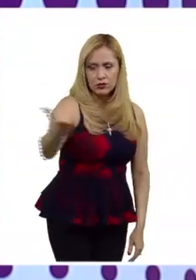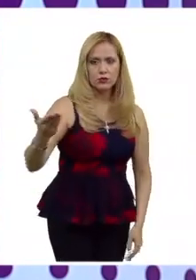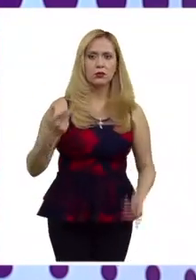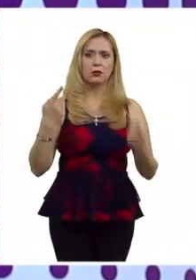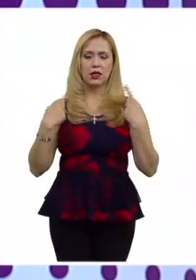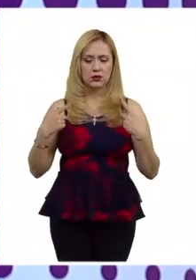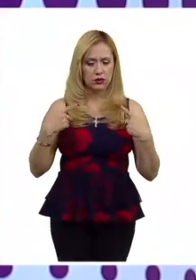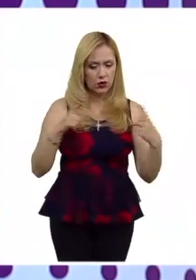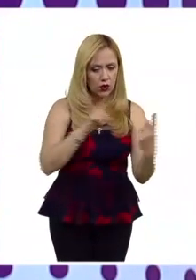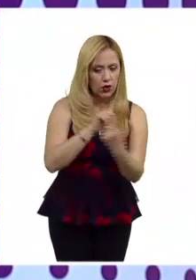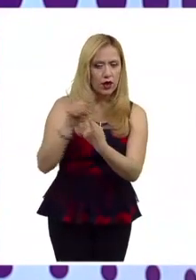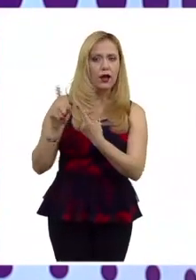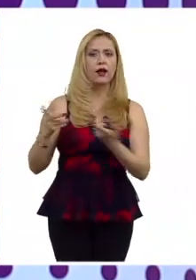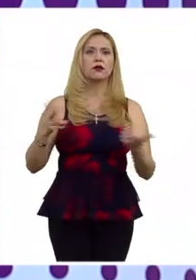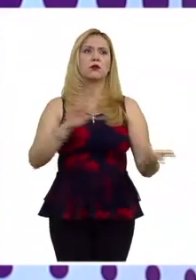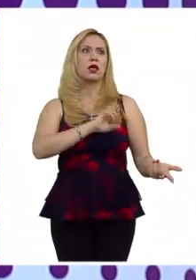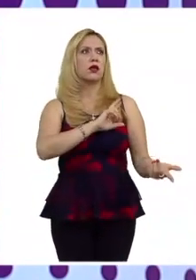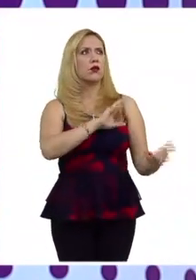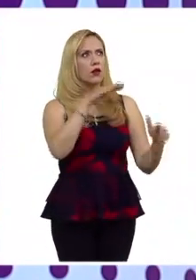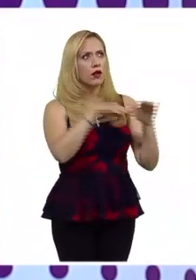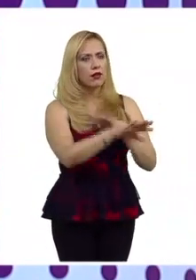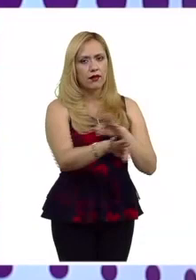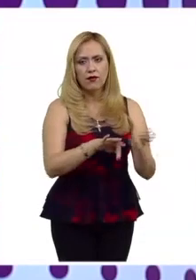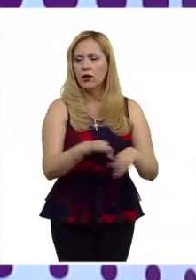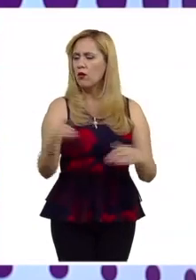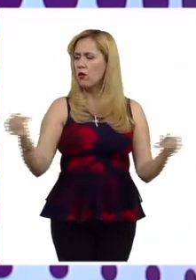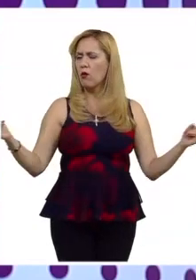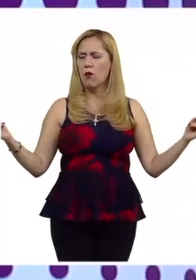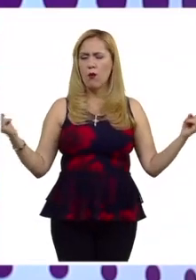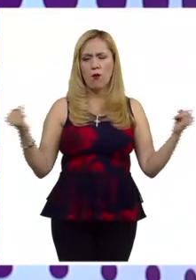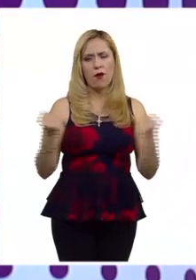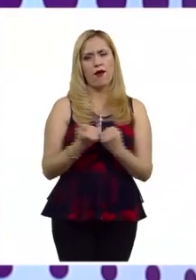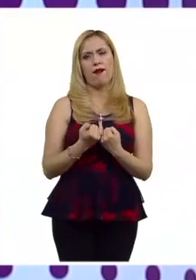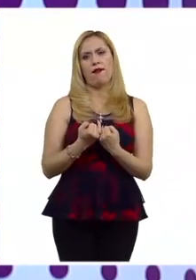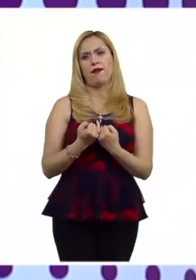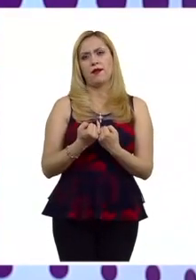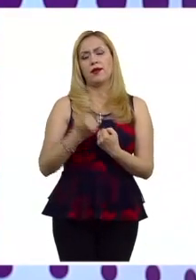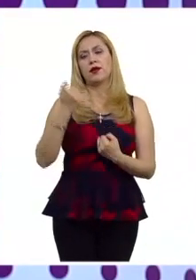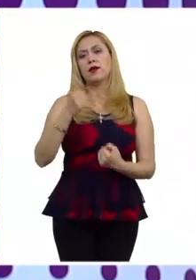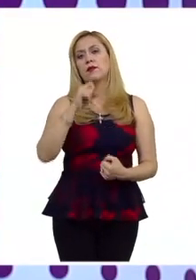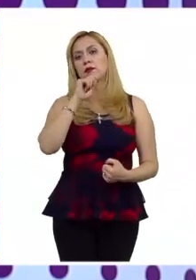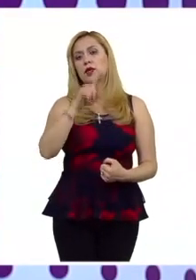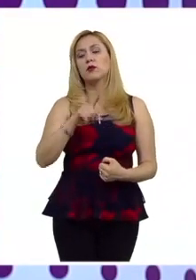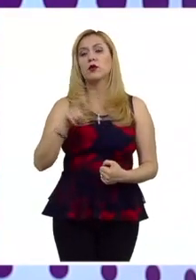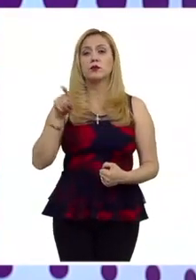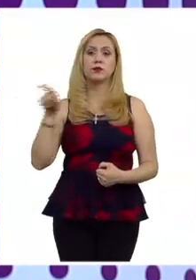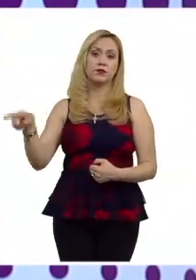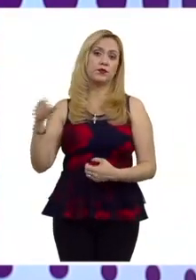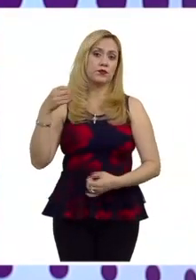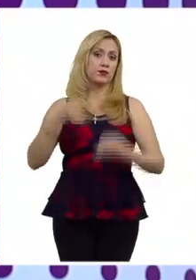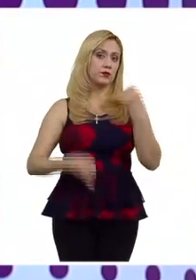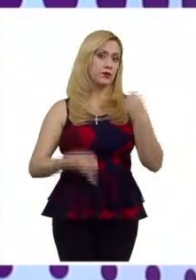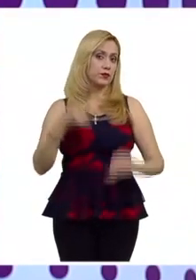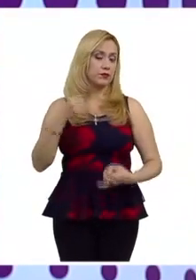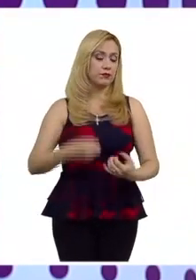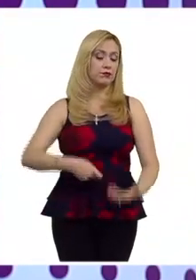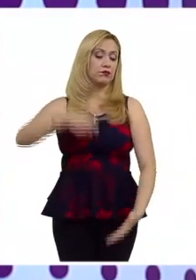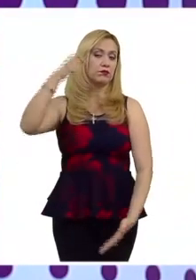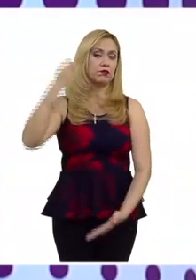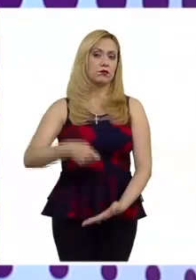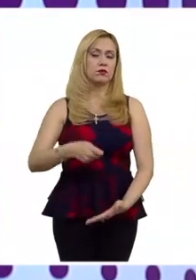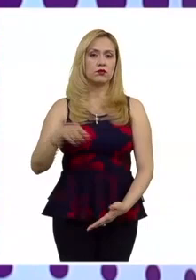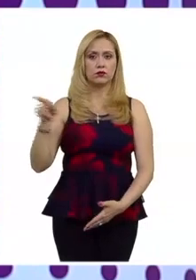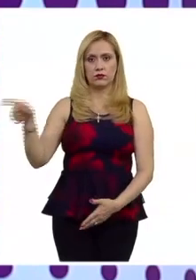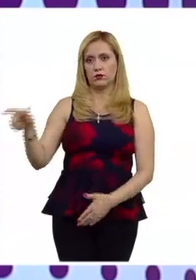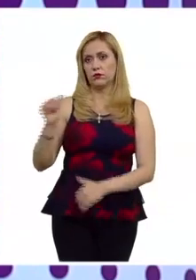y me parece que es otro aspecto novedoso de la sentencia así como que también el juzgador en el ámbito de su